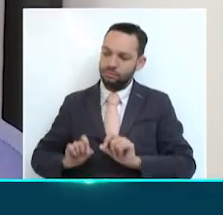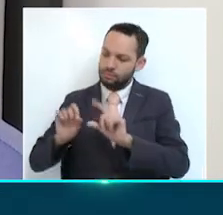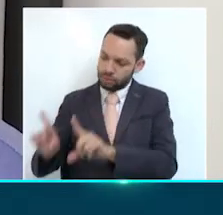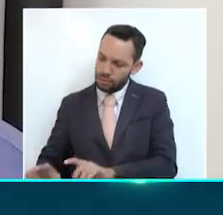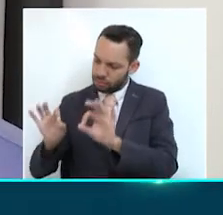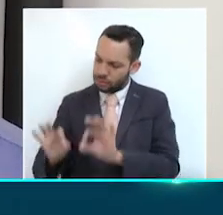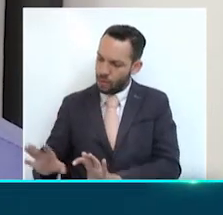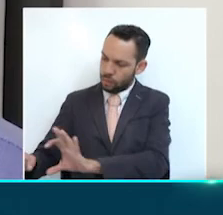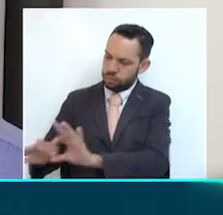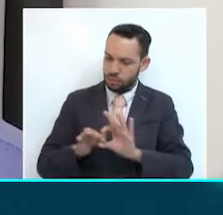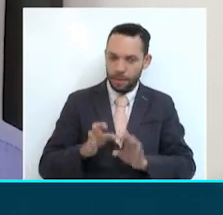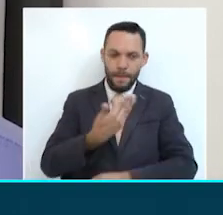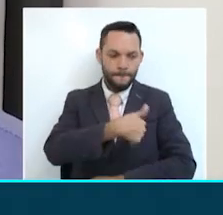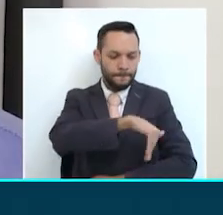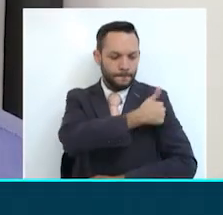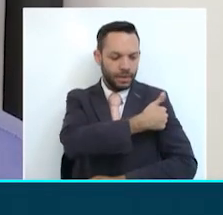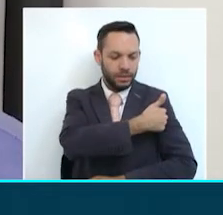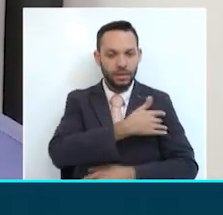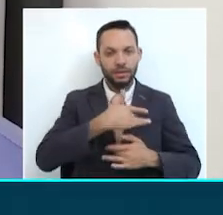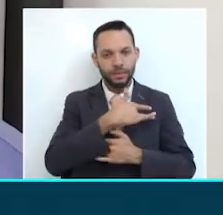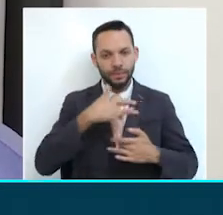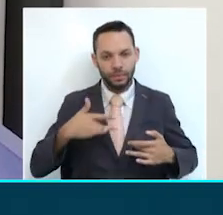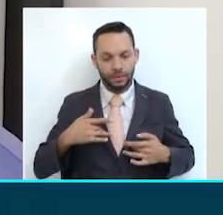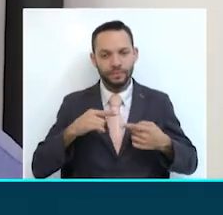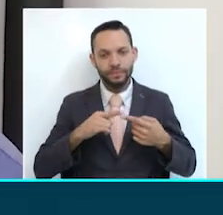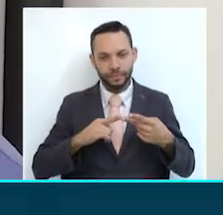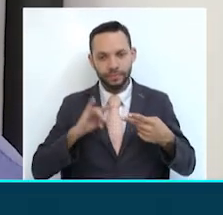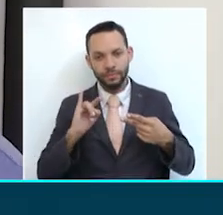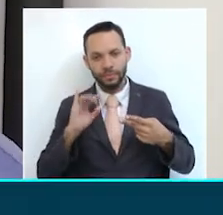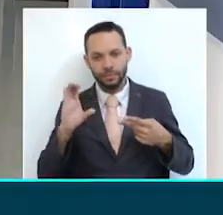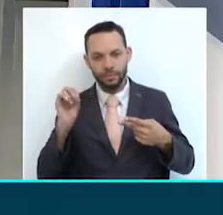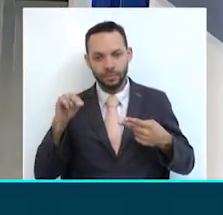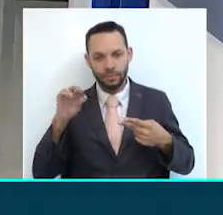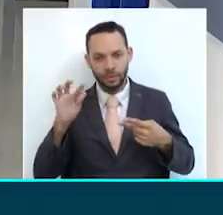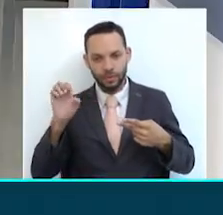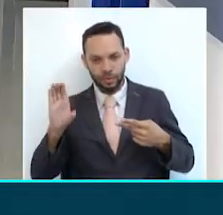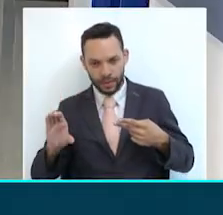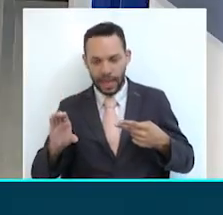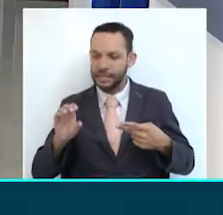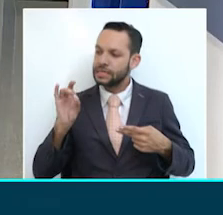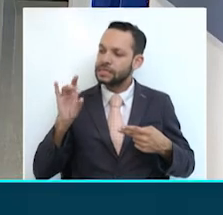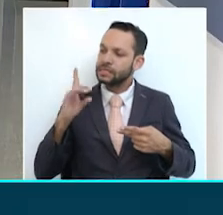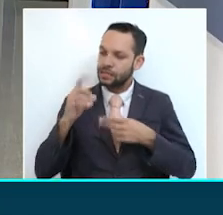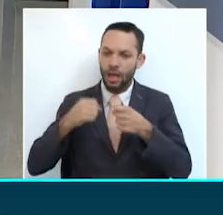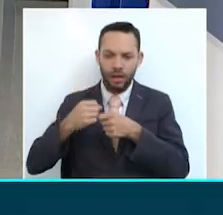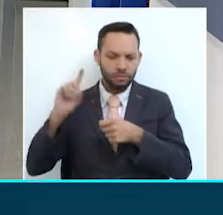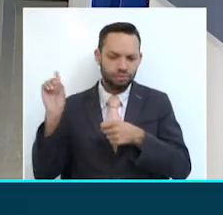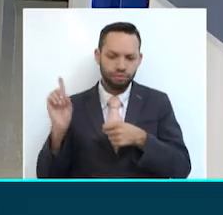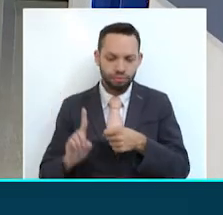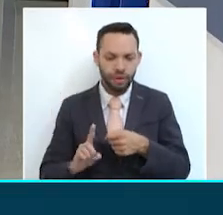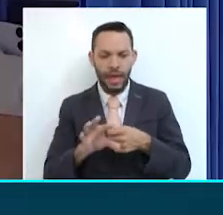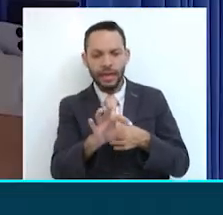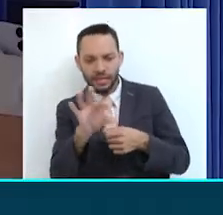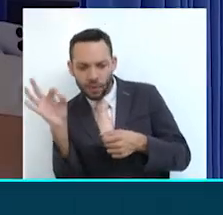entregado entre el Ministerio de Salud y el Icontec, que es un sistema que funciona desde hace 15 años y en el cual